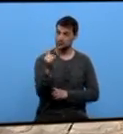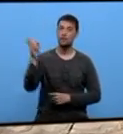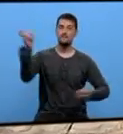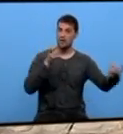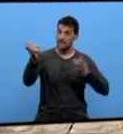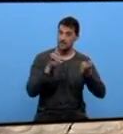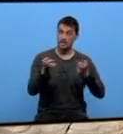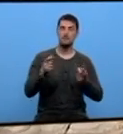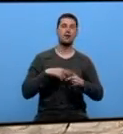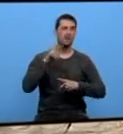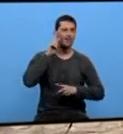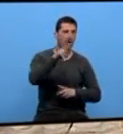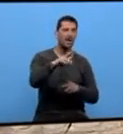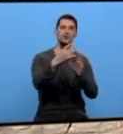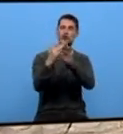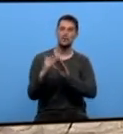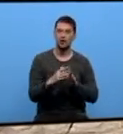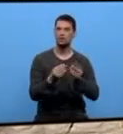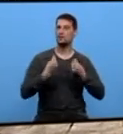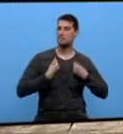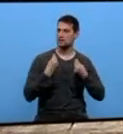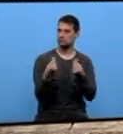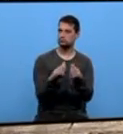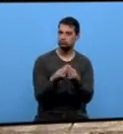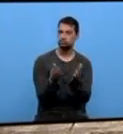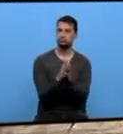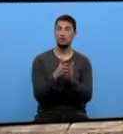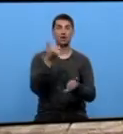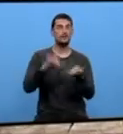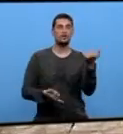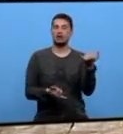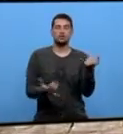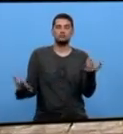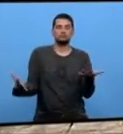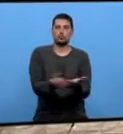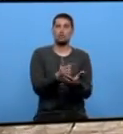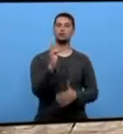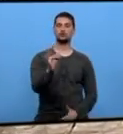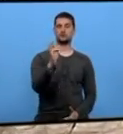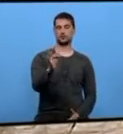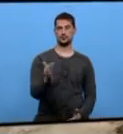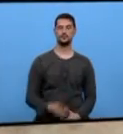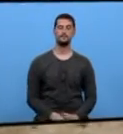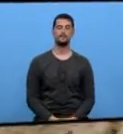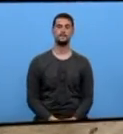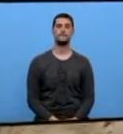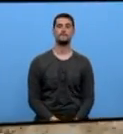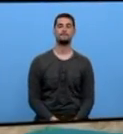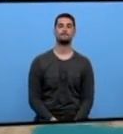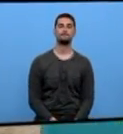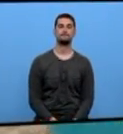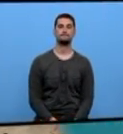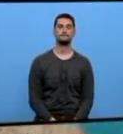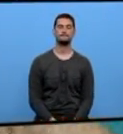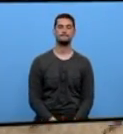ver su surf, convivir con ellos, al final, todo esto é positivo. Como cogemos